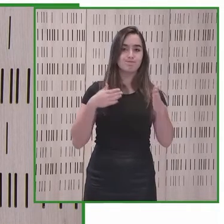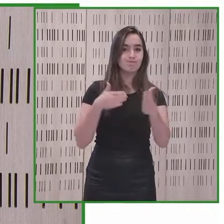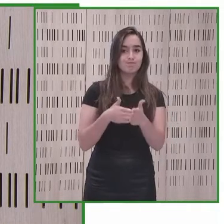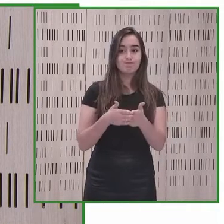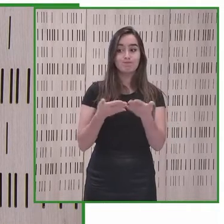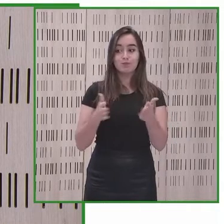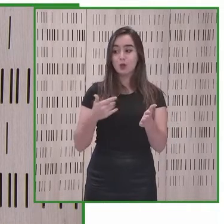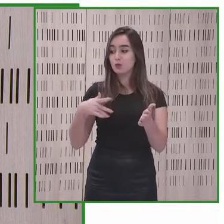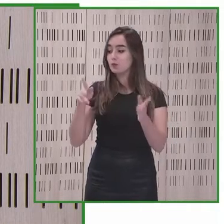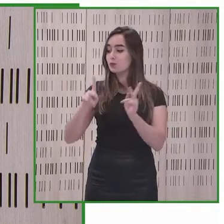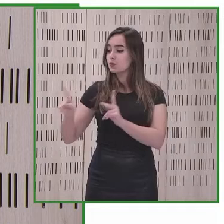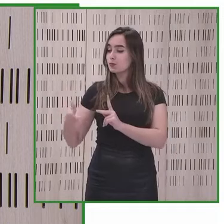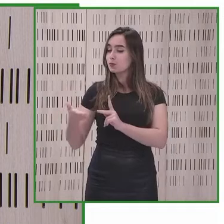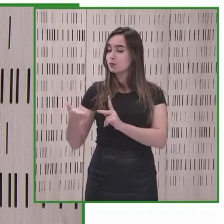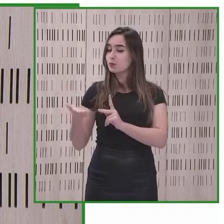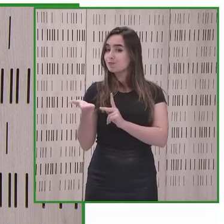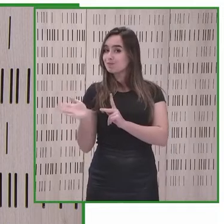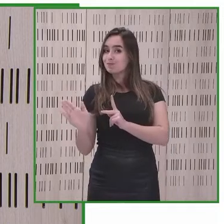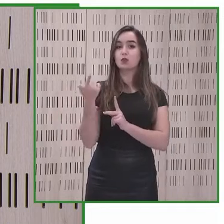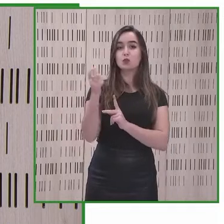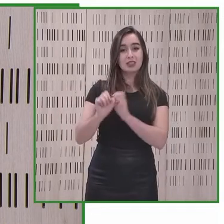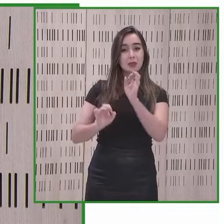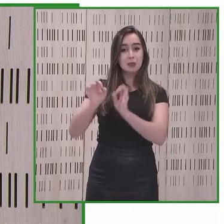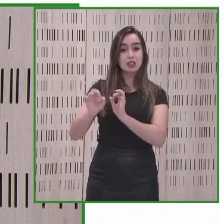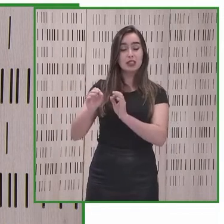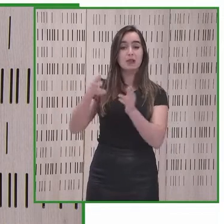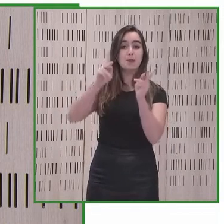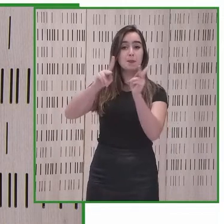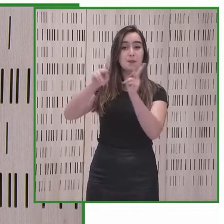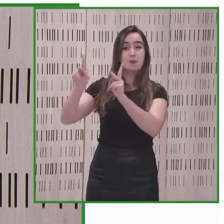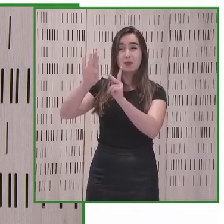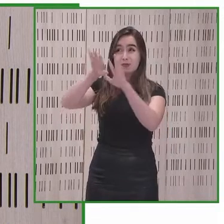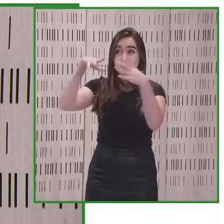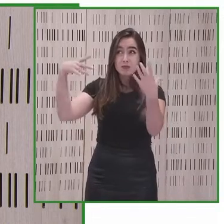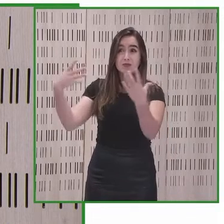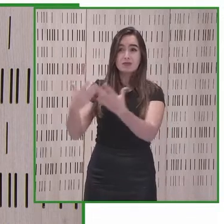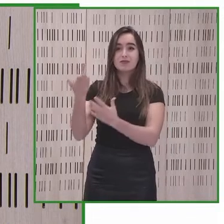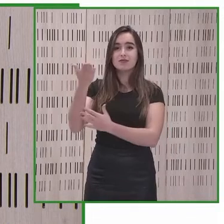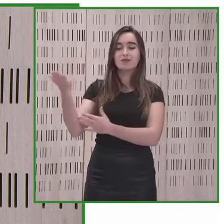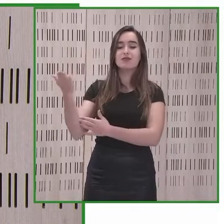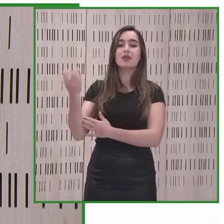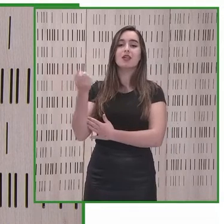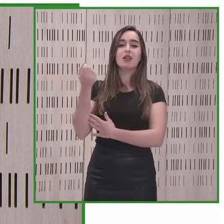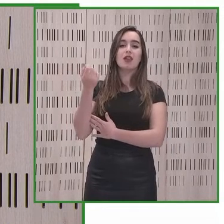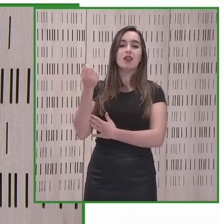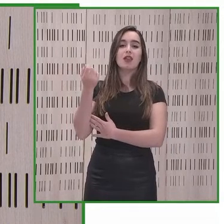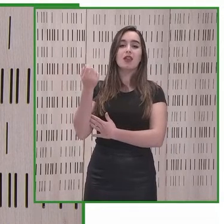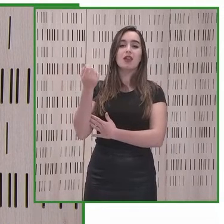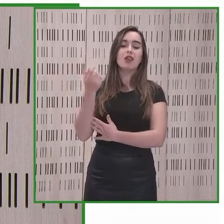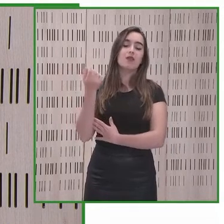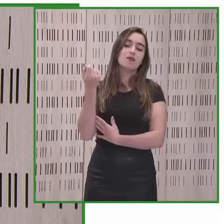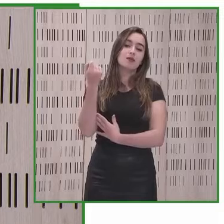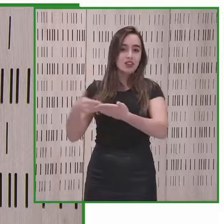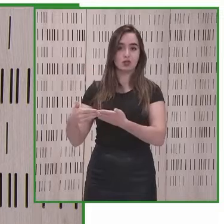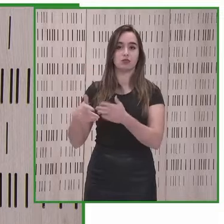personas, y lo comentaba antes, Alberto, el 15% mundial, y a millones de personas en el mundo,